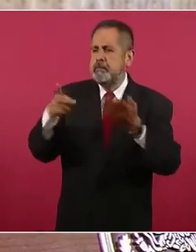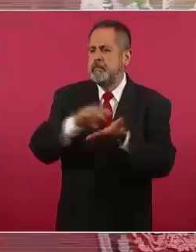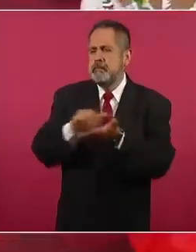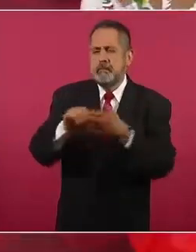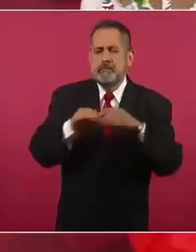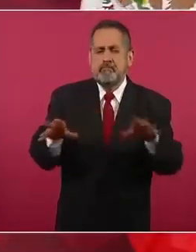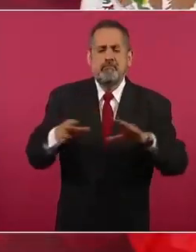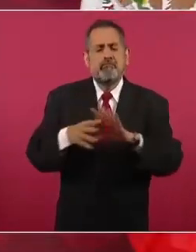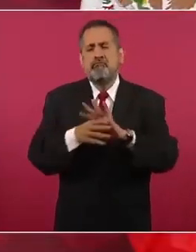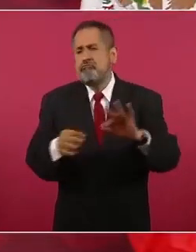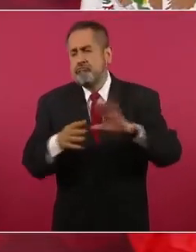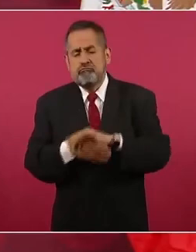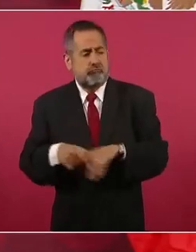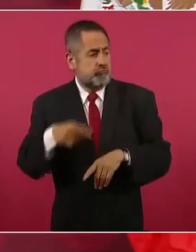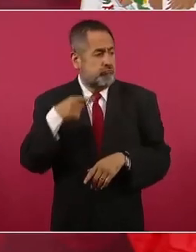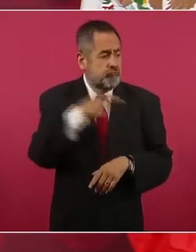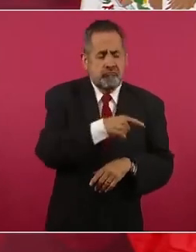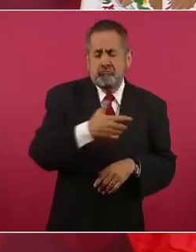Queda